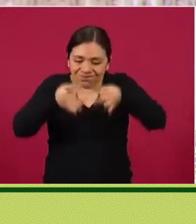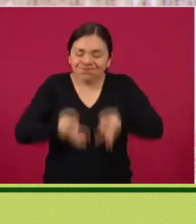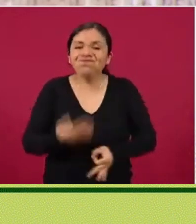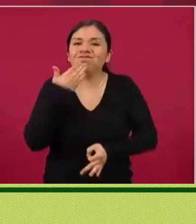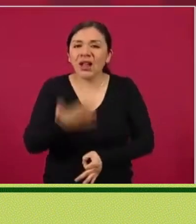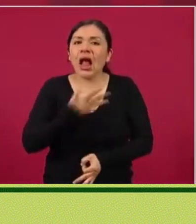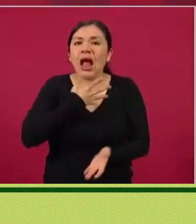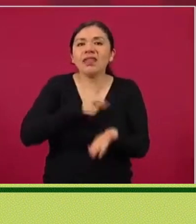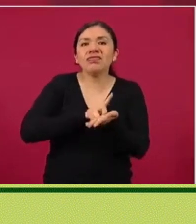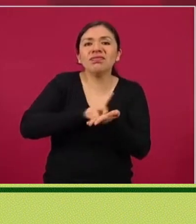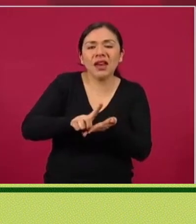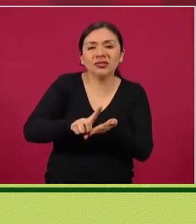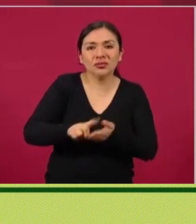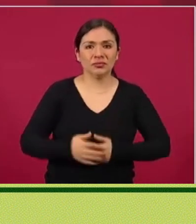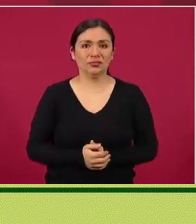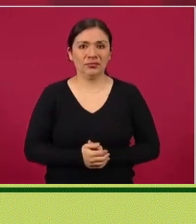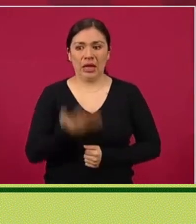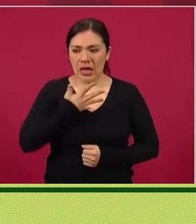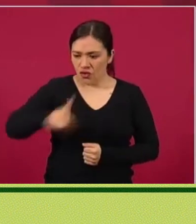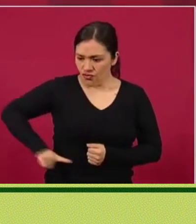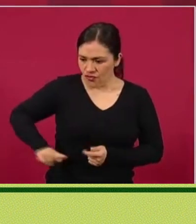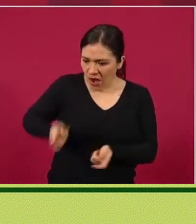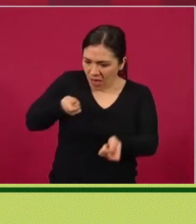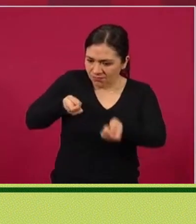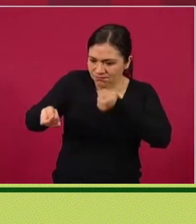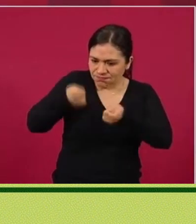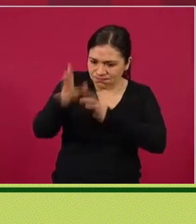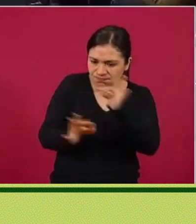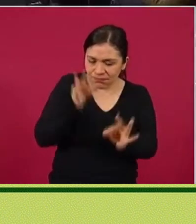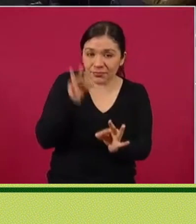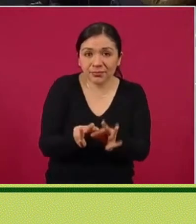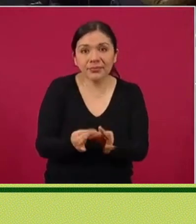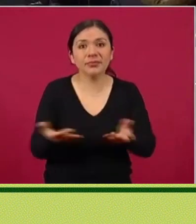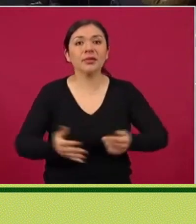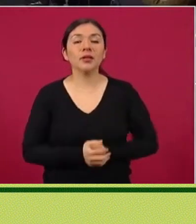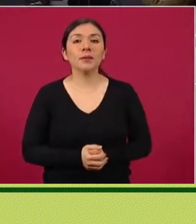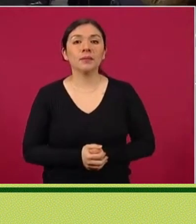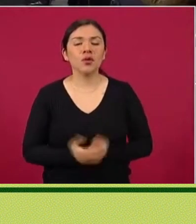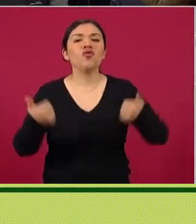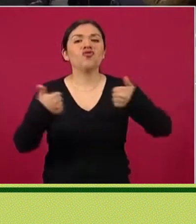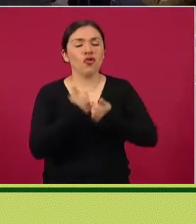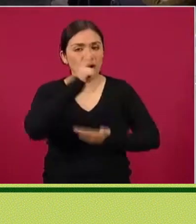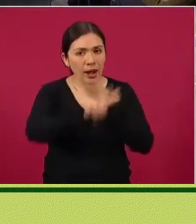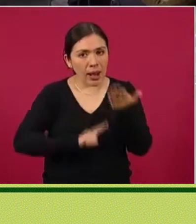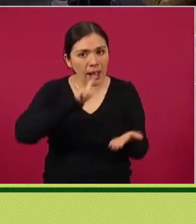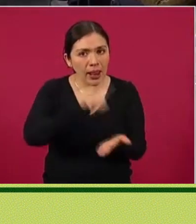hay condiciones de legalidad,